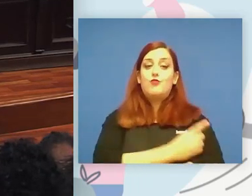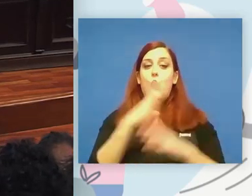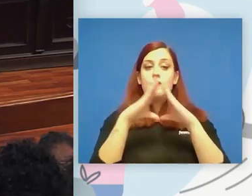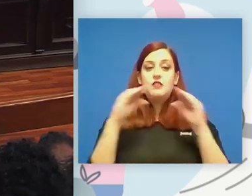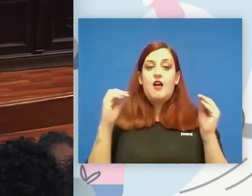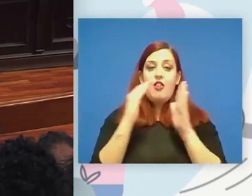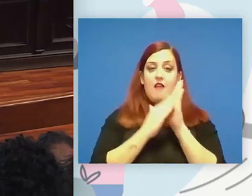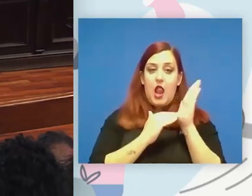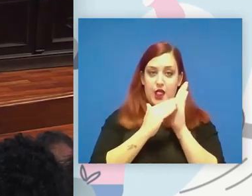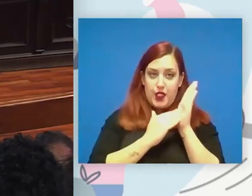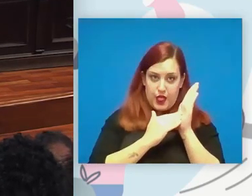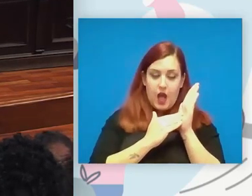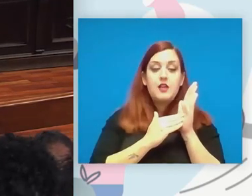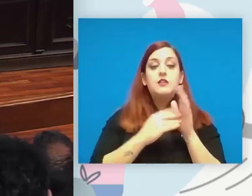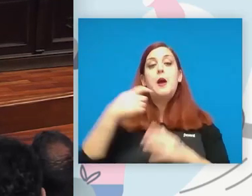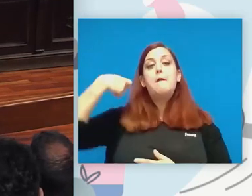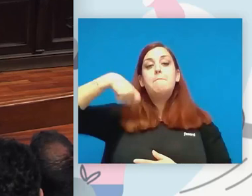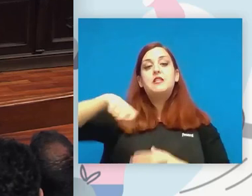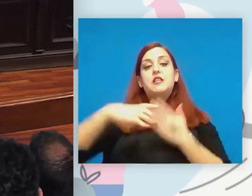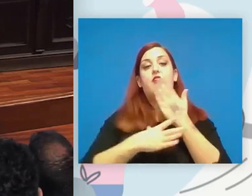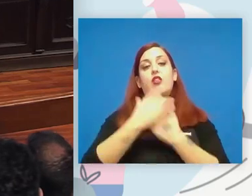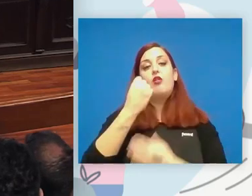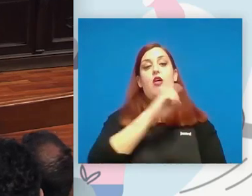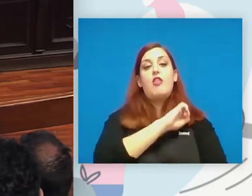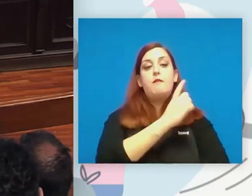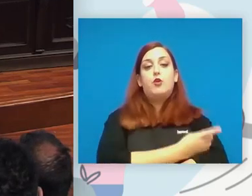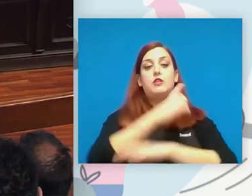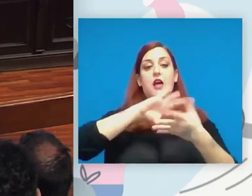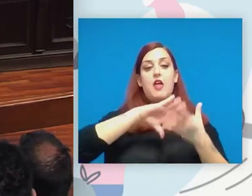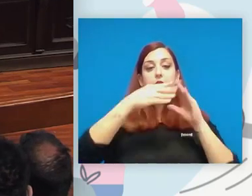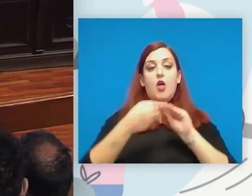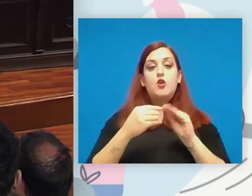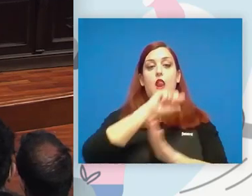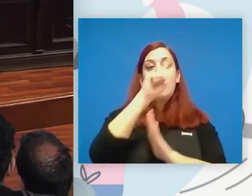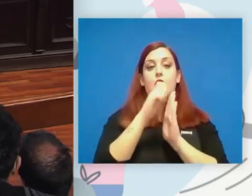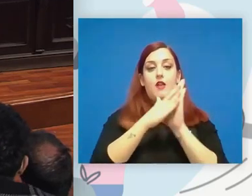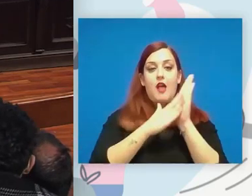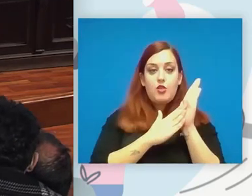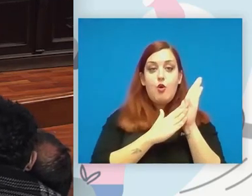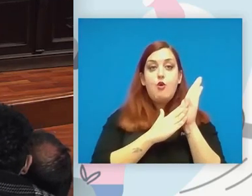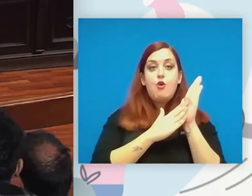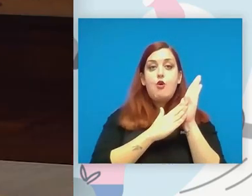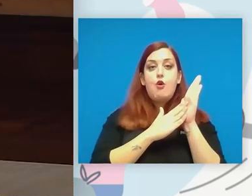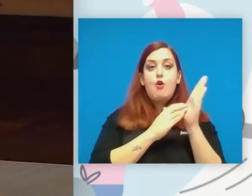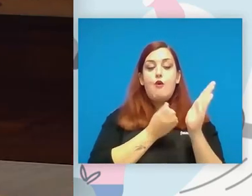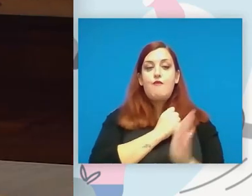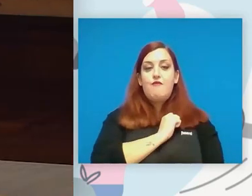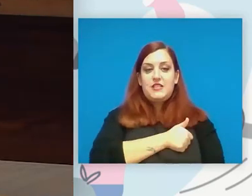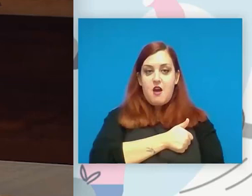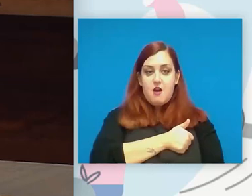es presidente de la Federación de Deportes Adaptados de la Comunidad Valenciana FESA tiene una amplia